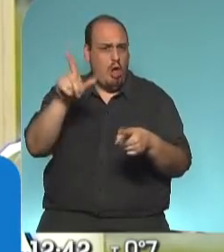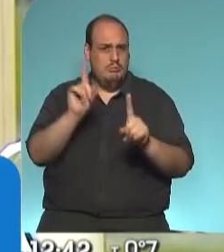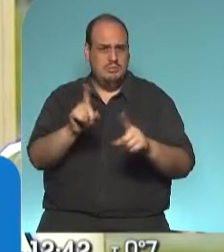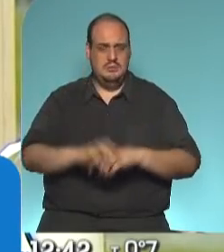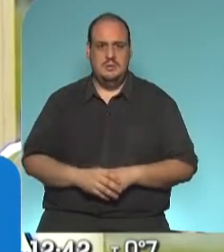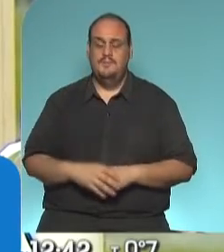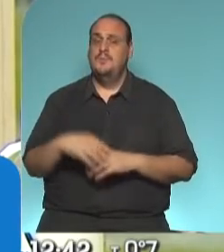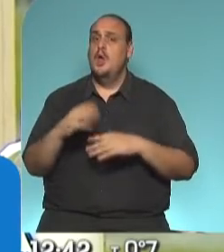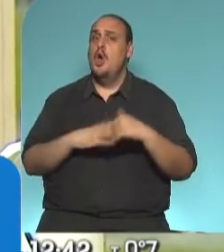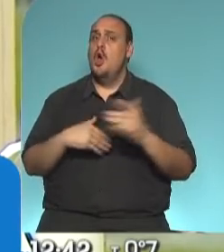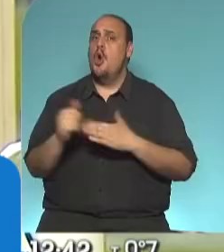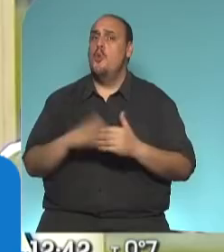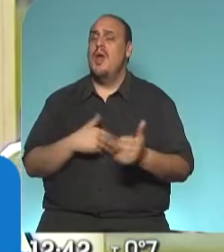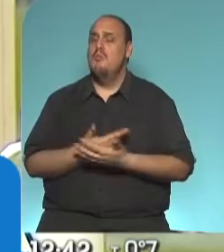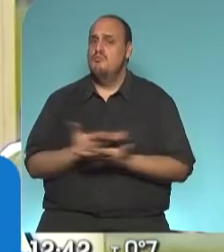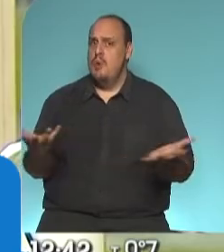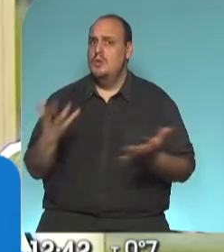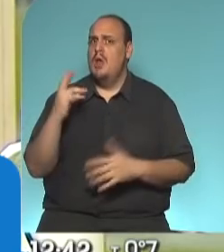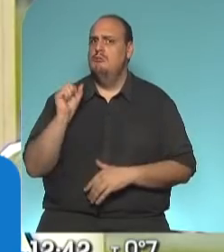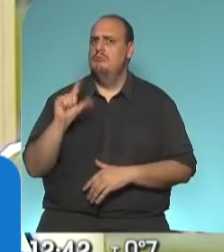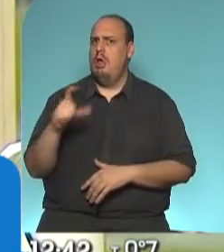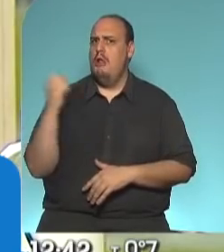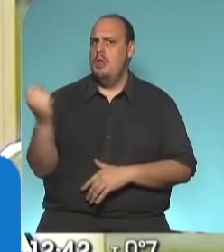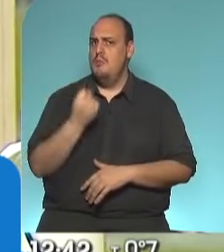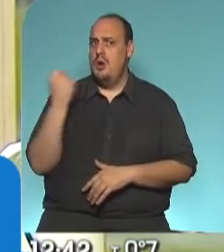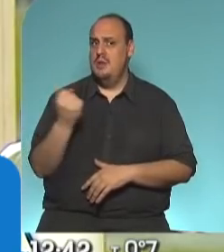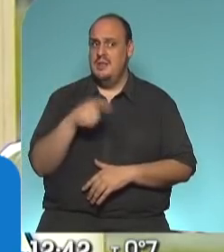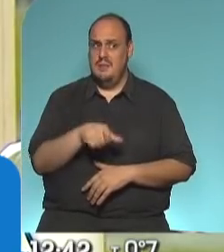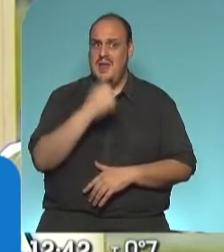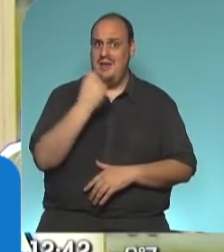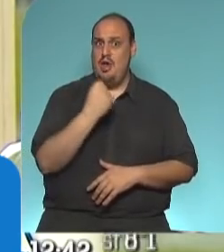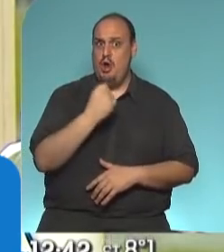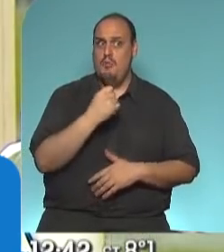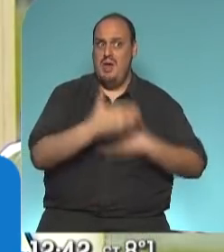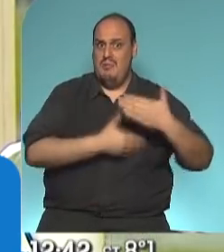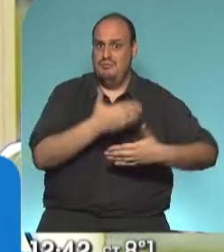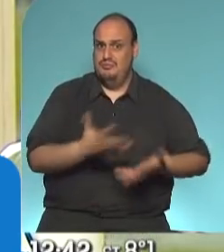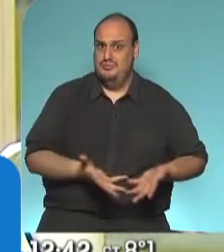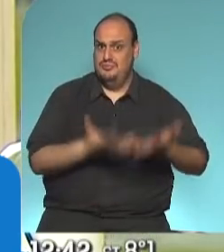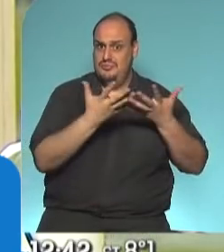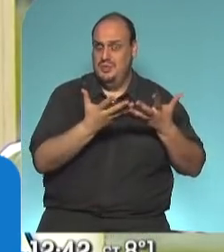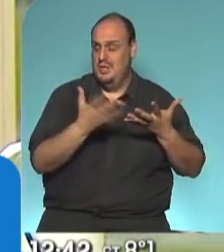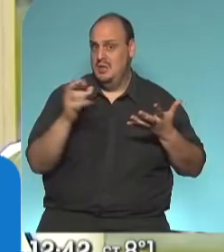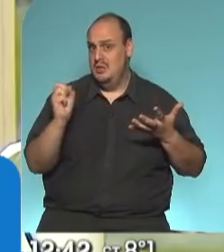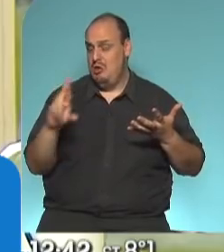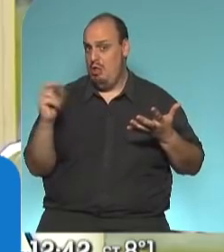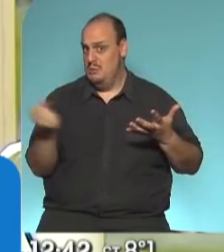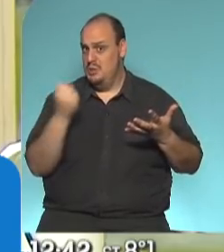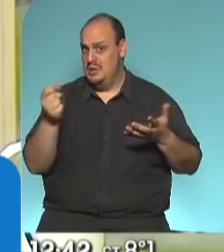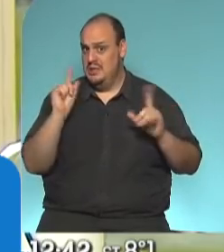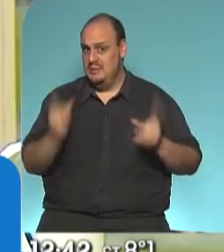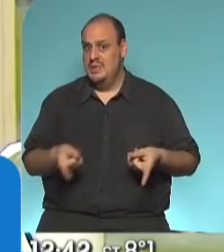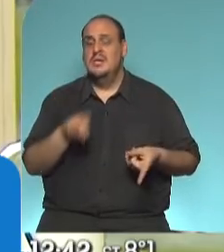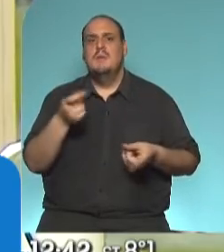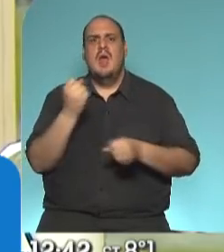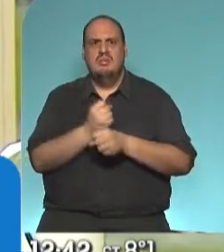juega un rol fundamental para la recuperación de la actividad económica por todo el dinamismo que genera en cuanto a